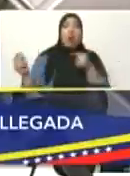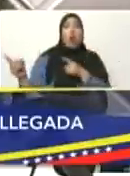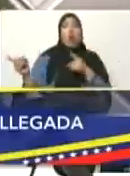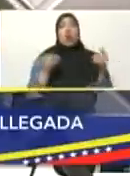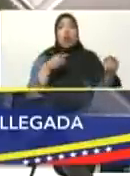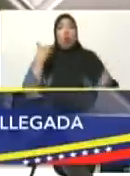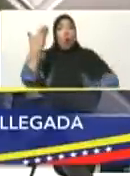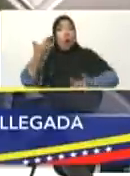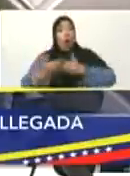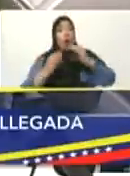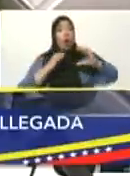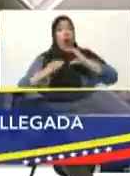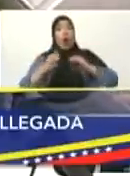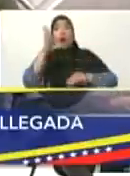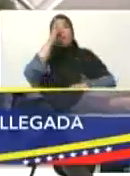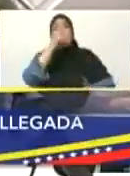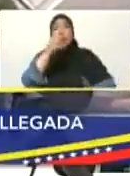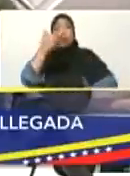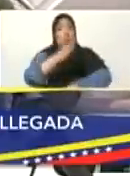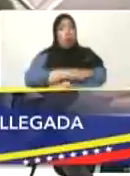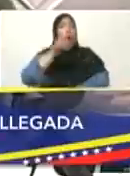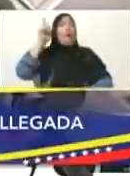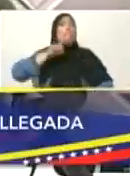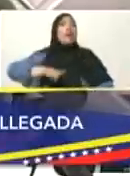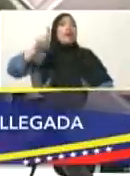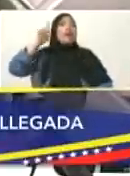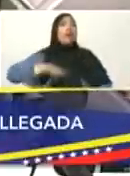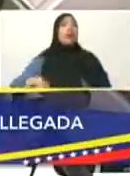ofrecimiento, pura promesa y pura mentira.